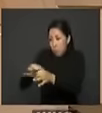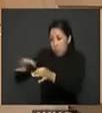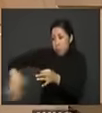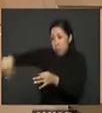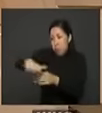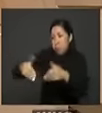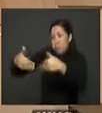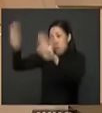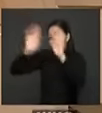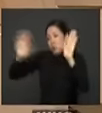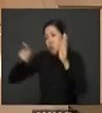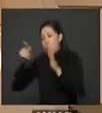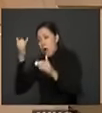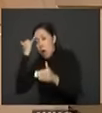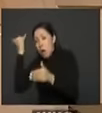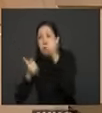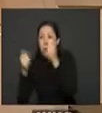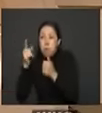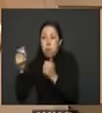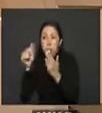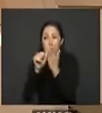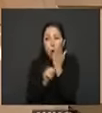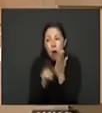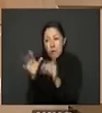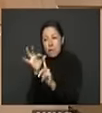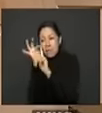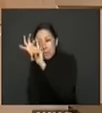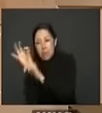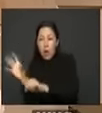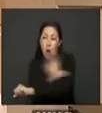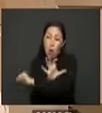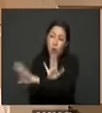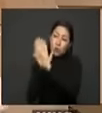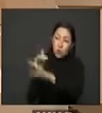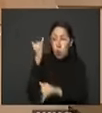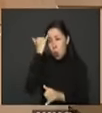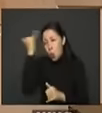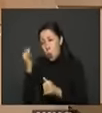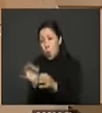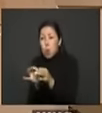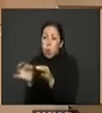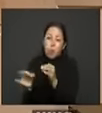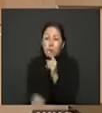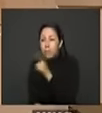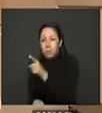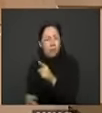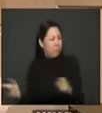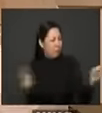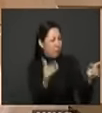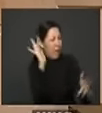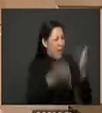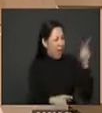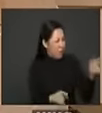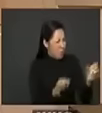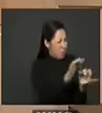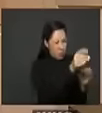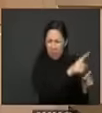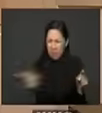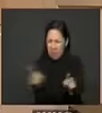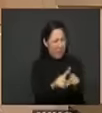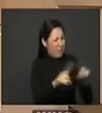cada municipio compre un programa compre un software compre un tipo de computador el del municipio 1 no coincide con el del municipio 2